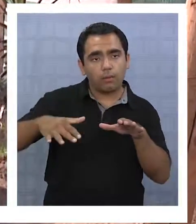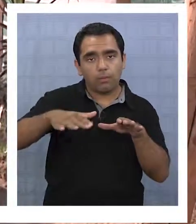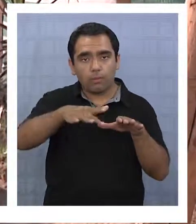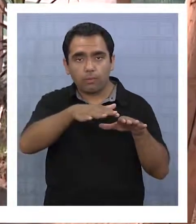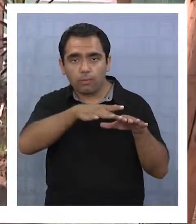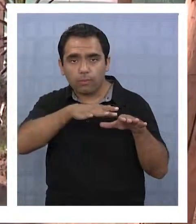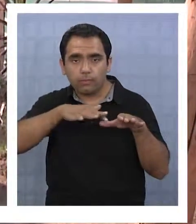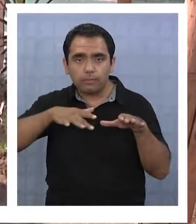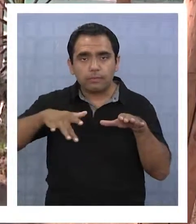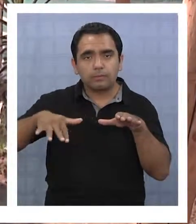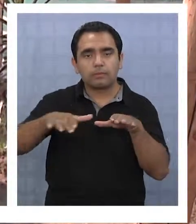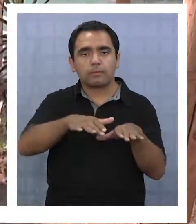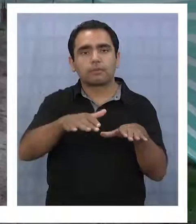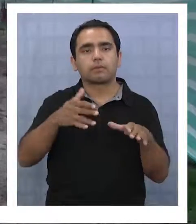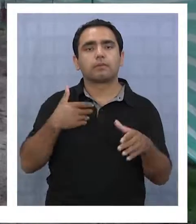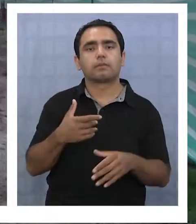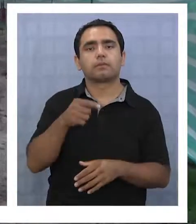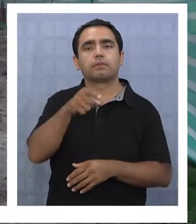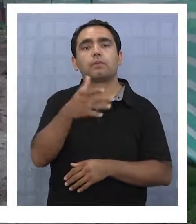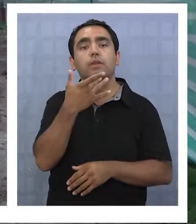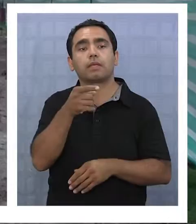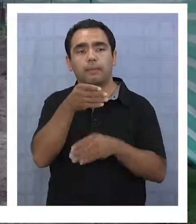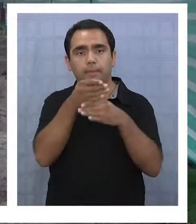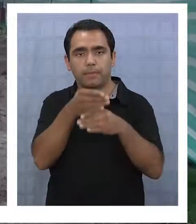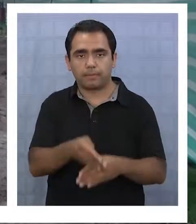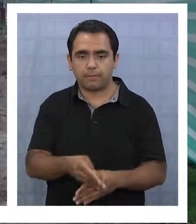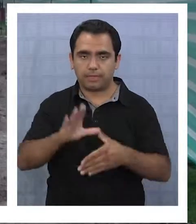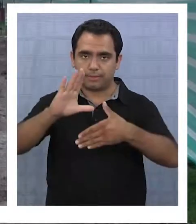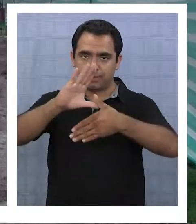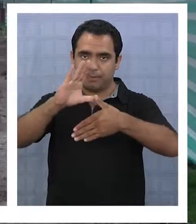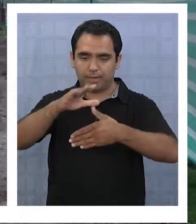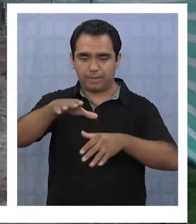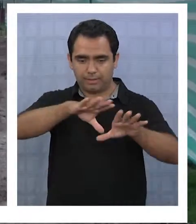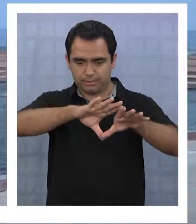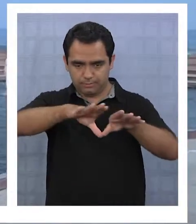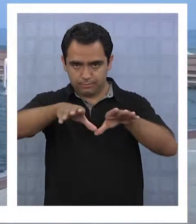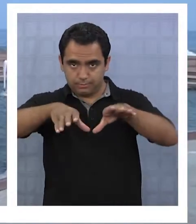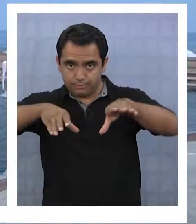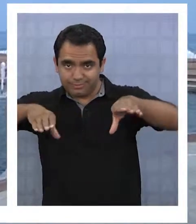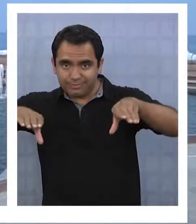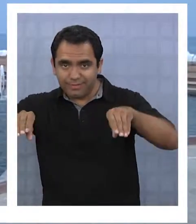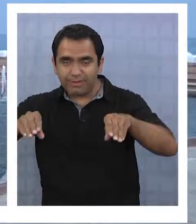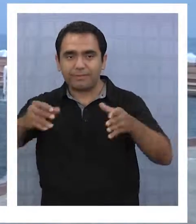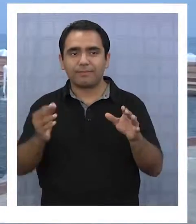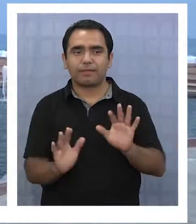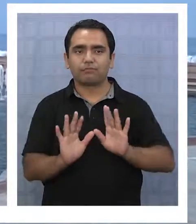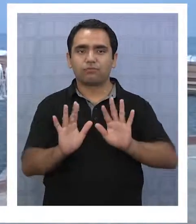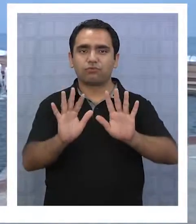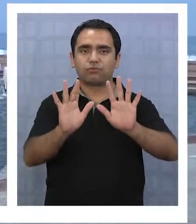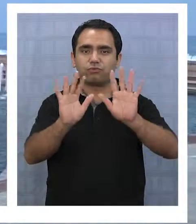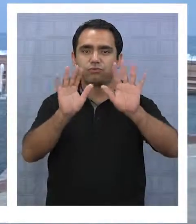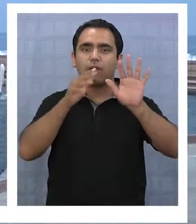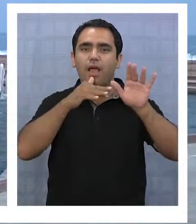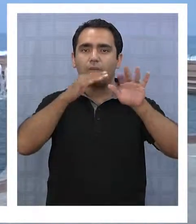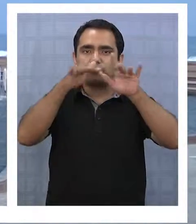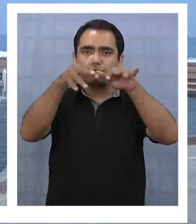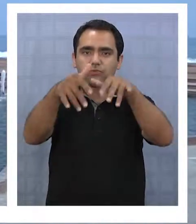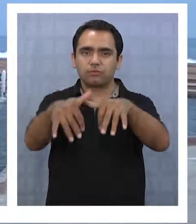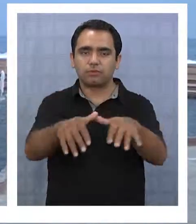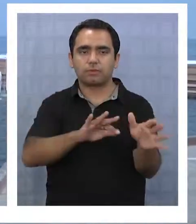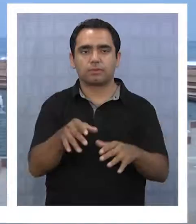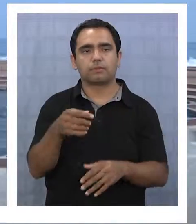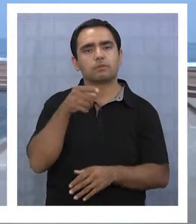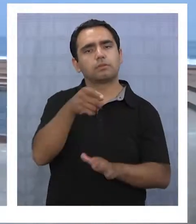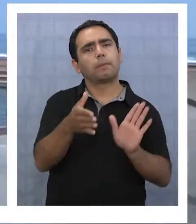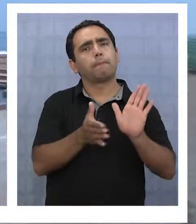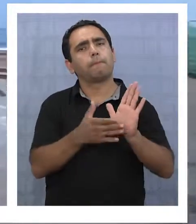como se conocía, o Parque de Banderas, como la conocía la gente. Porque ahí se mantiene la pileta misma, que es el mapa sudamericano. Frente a